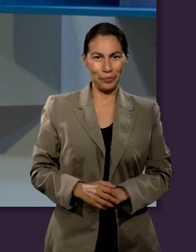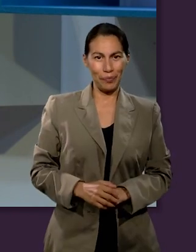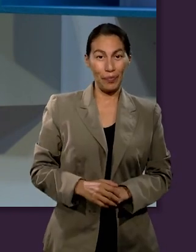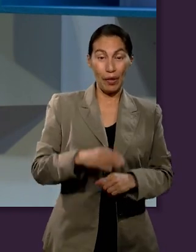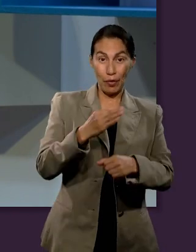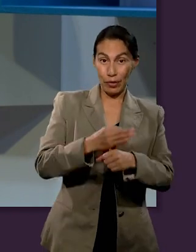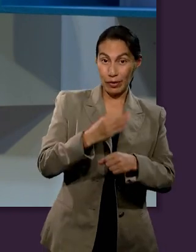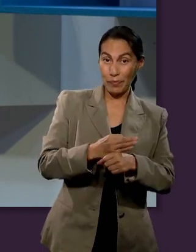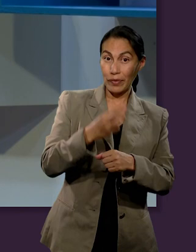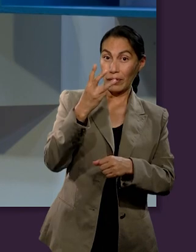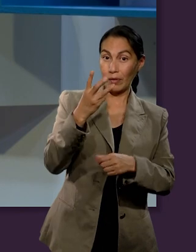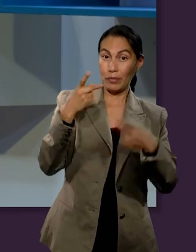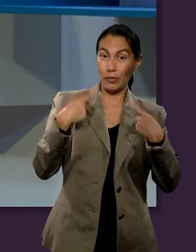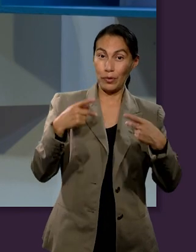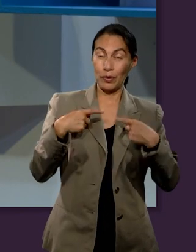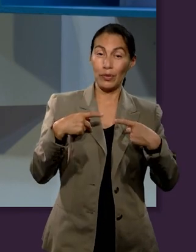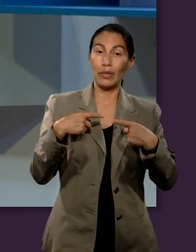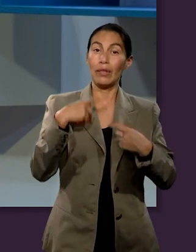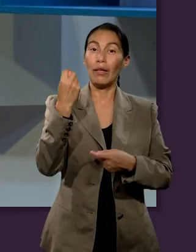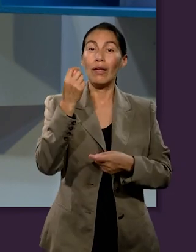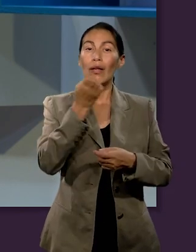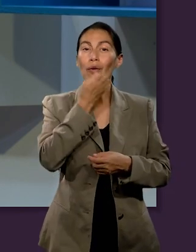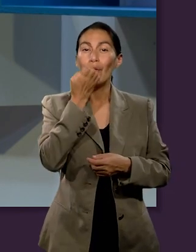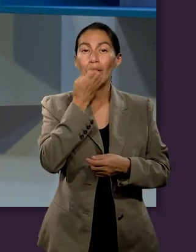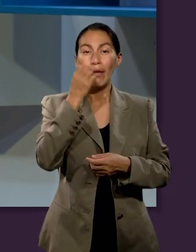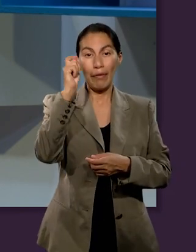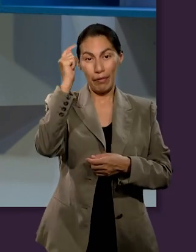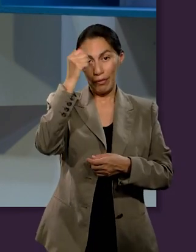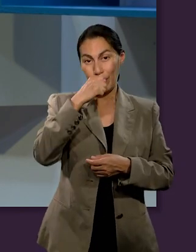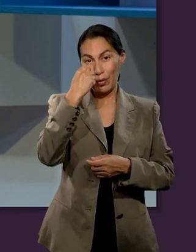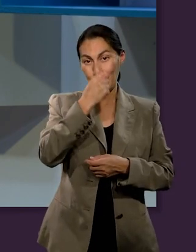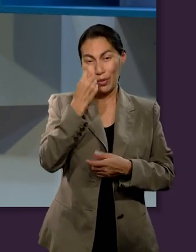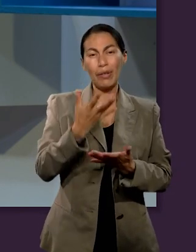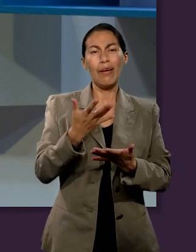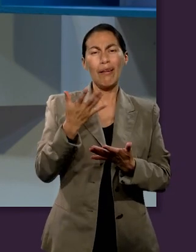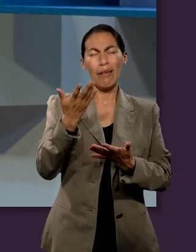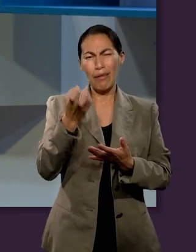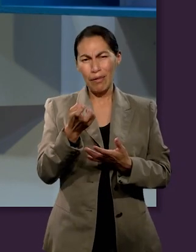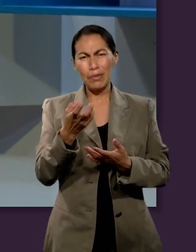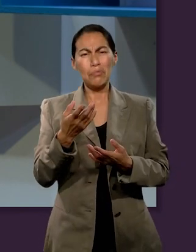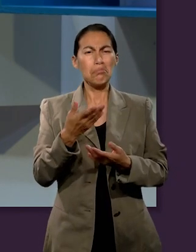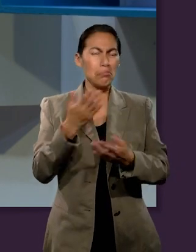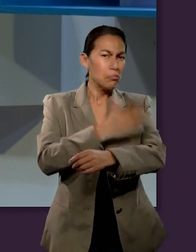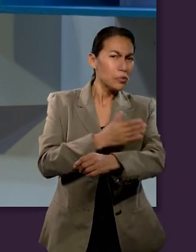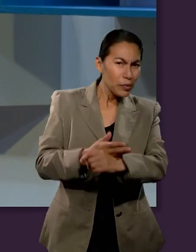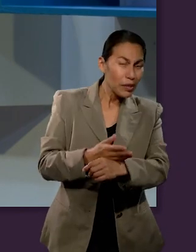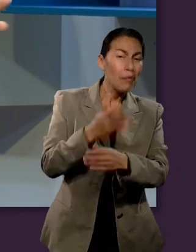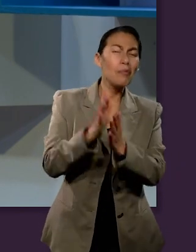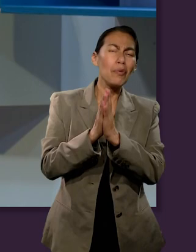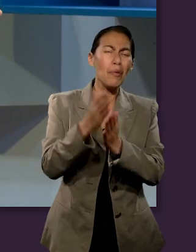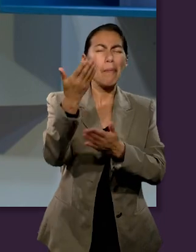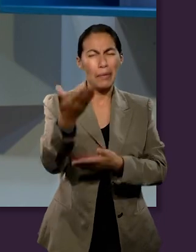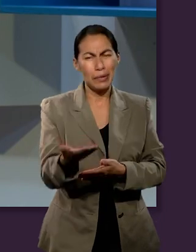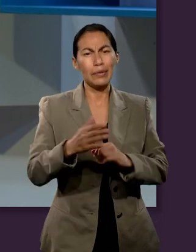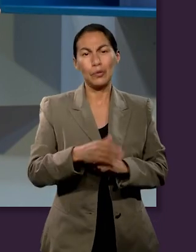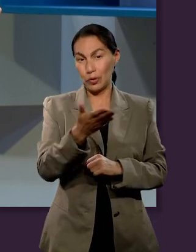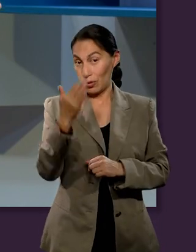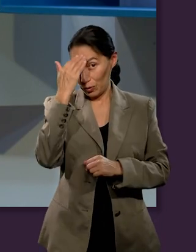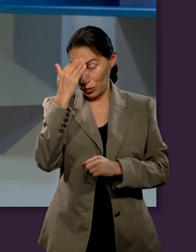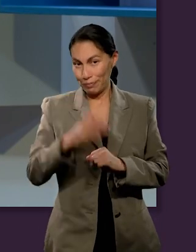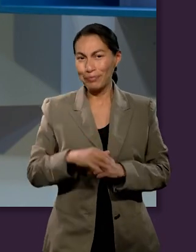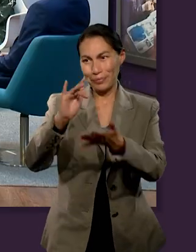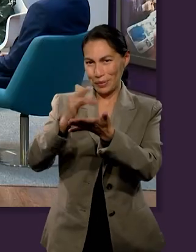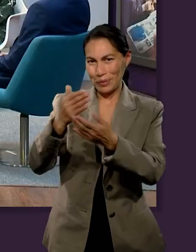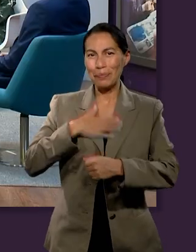En esta ocasión me acompañan tres representantes de la Facultad de Teología, a quienes les voy a pedir que se presenten para que ustedes puedan conocerlos.